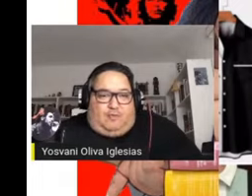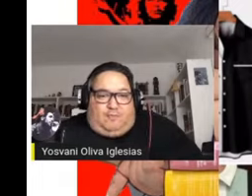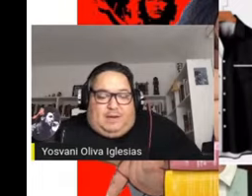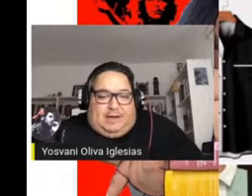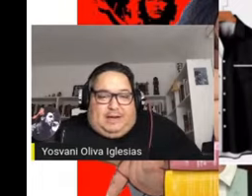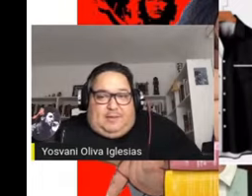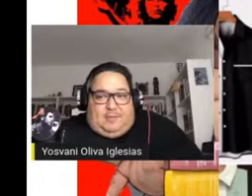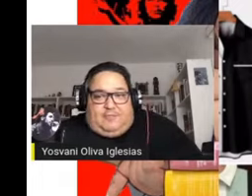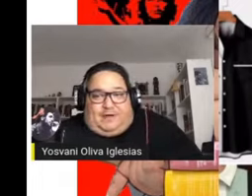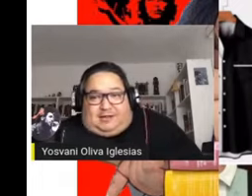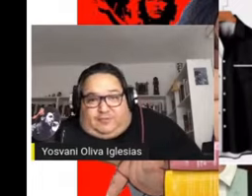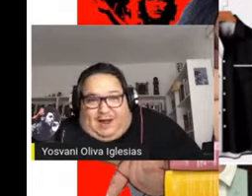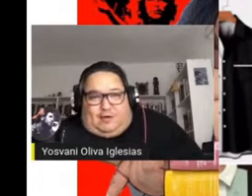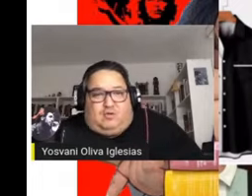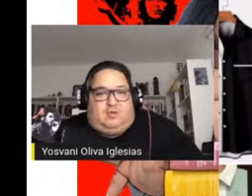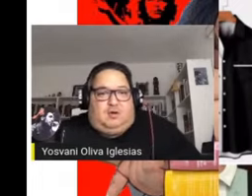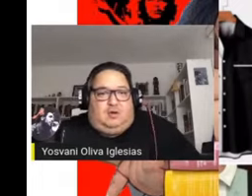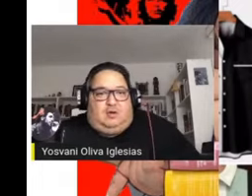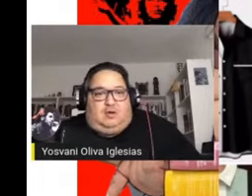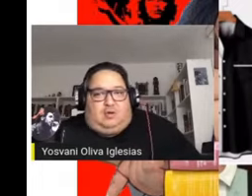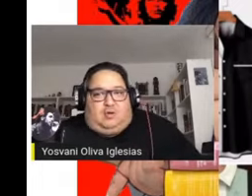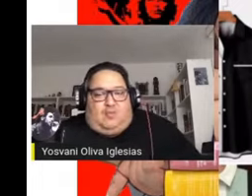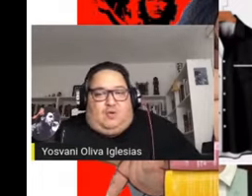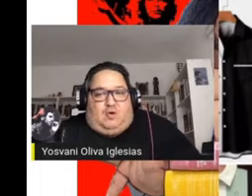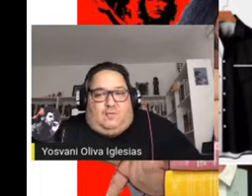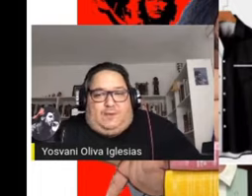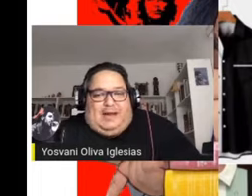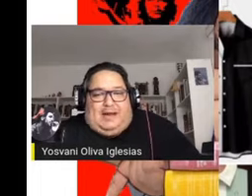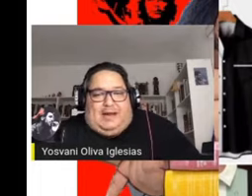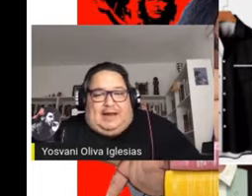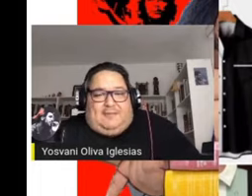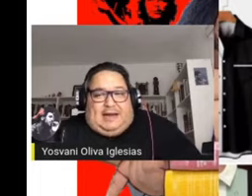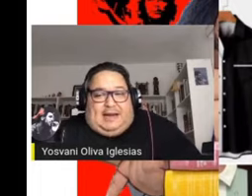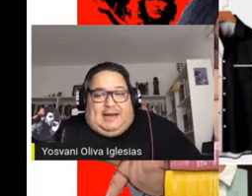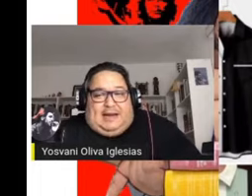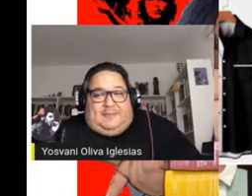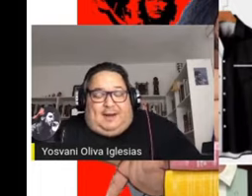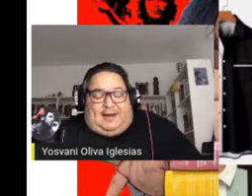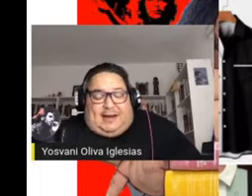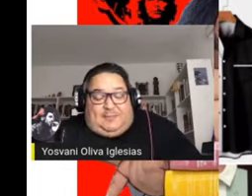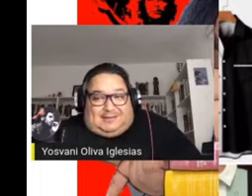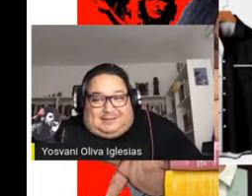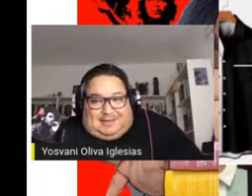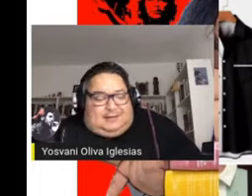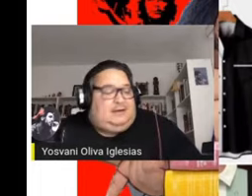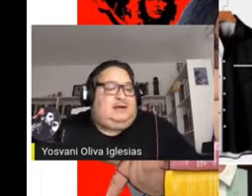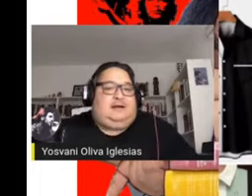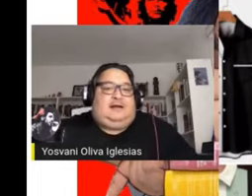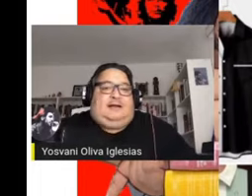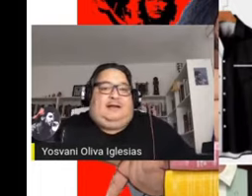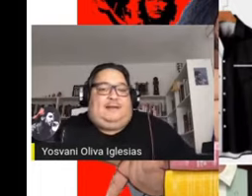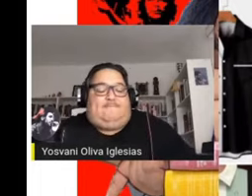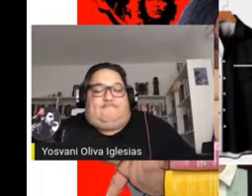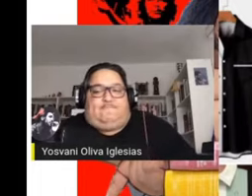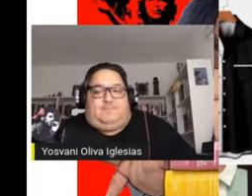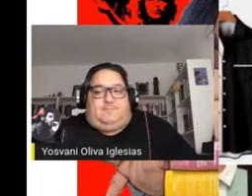como Franz Fanon, como Aimé César